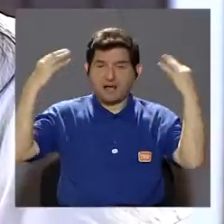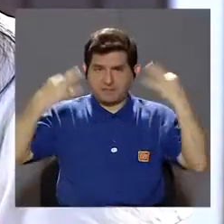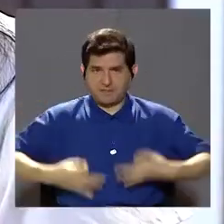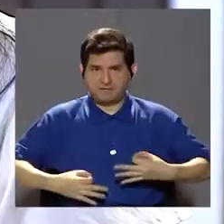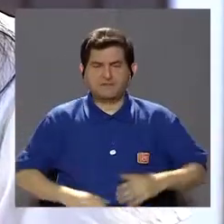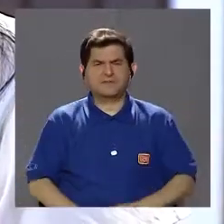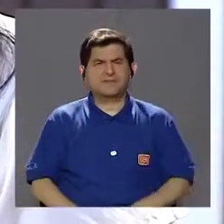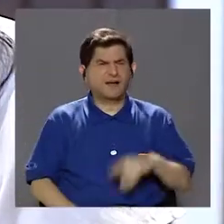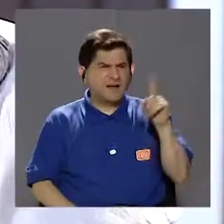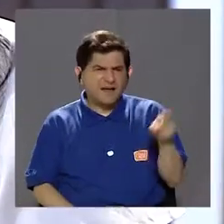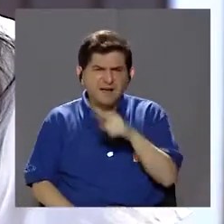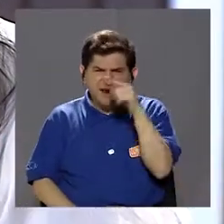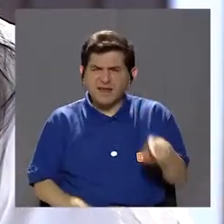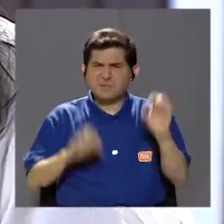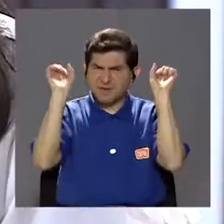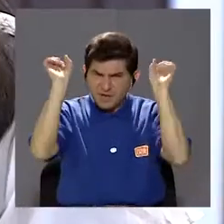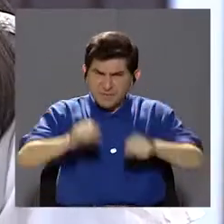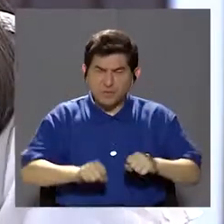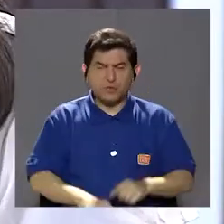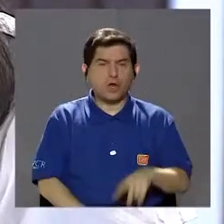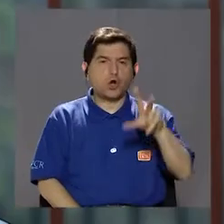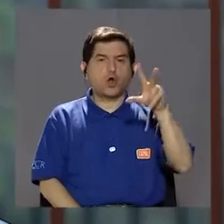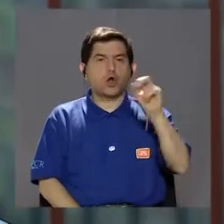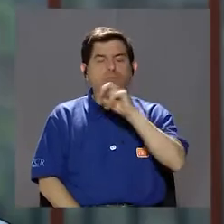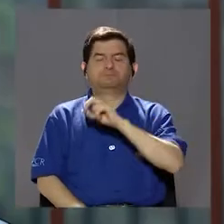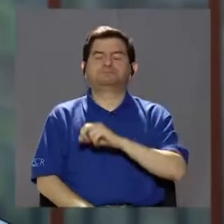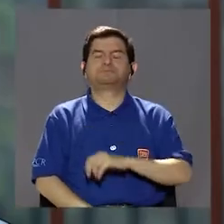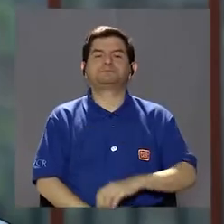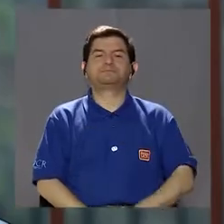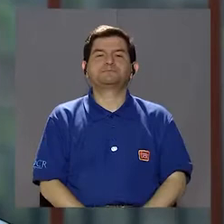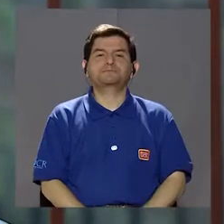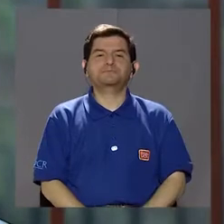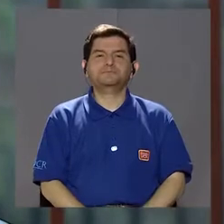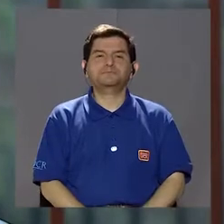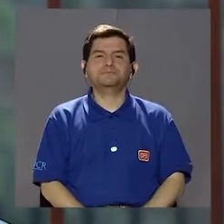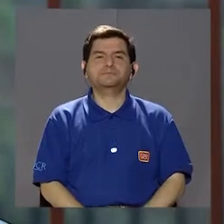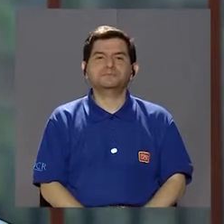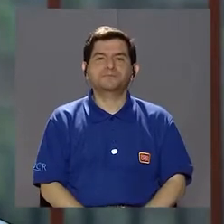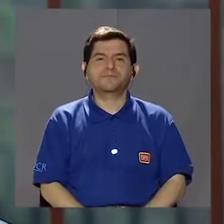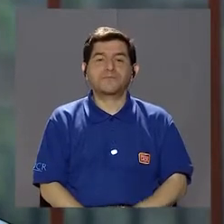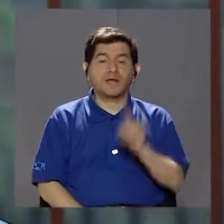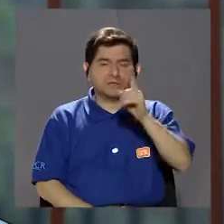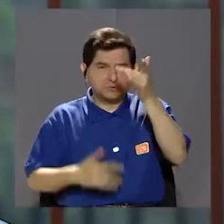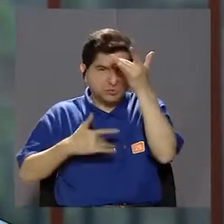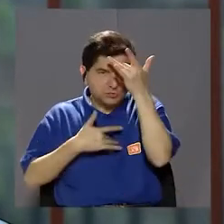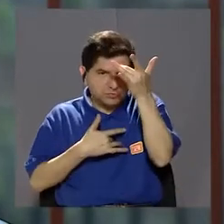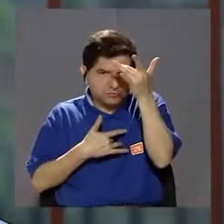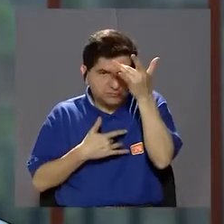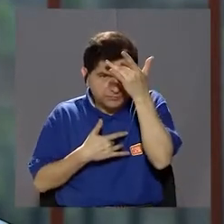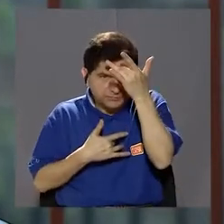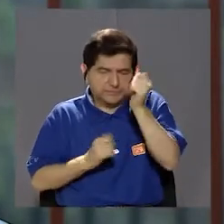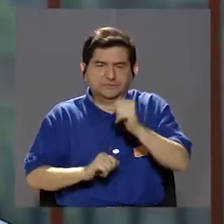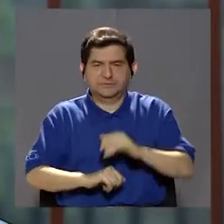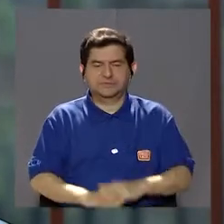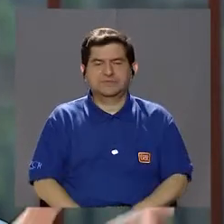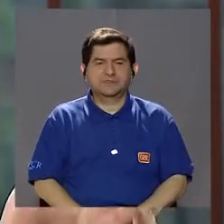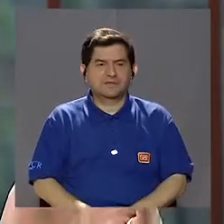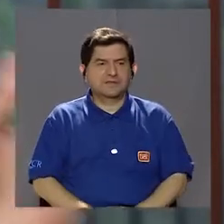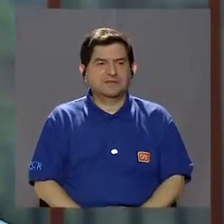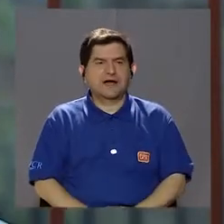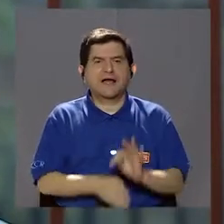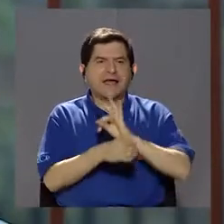la actividad física. ¿Se puede eliminar el espolón? No, es una patología que